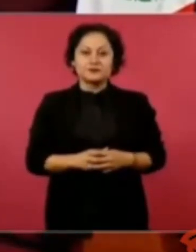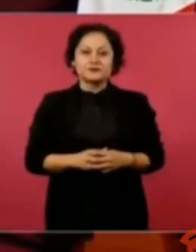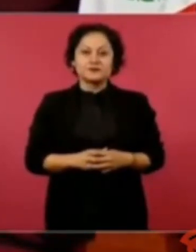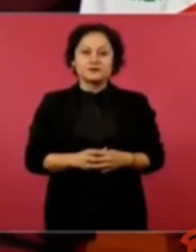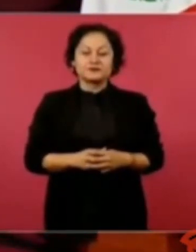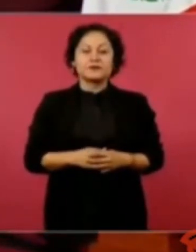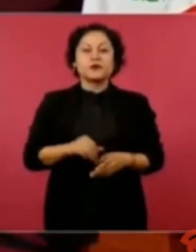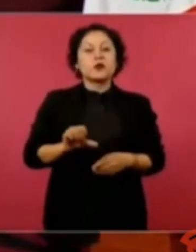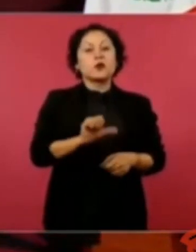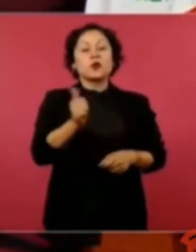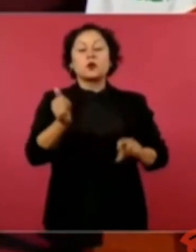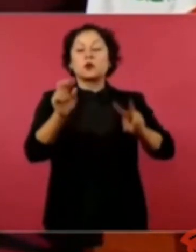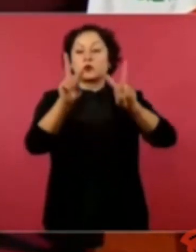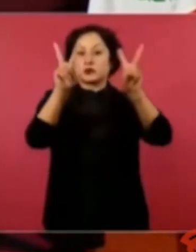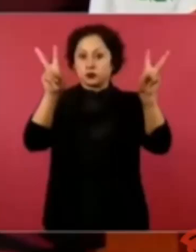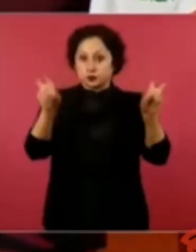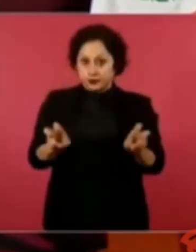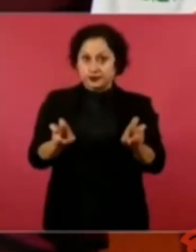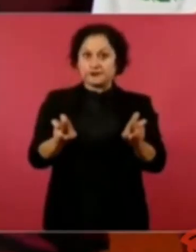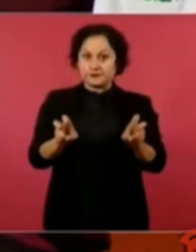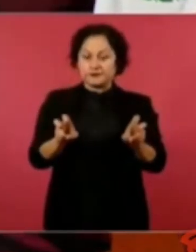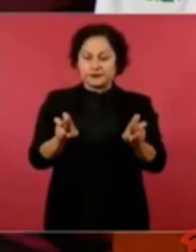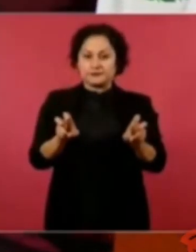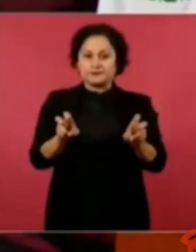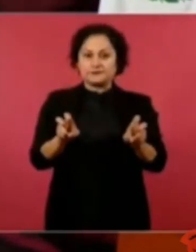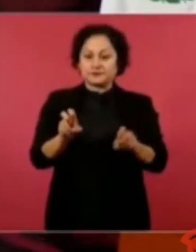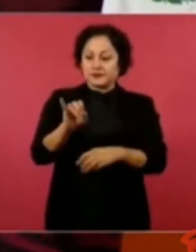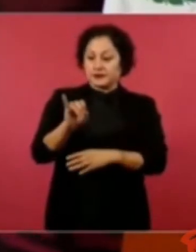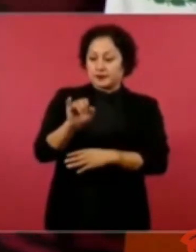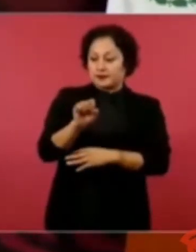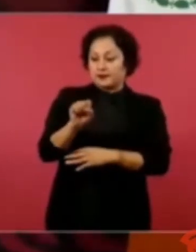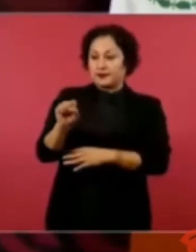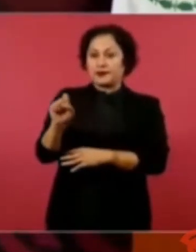avance en la transformación del Issste.